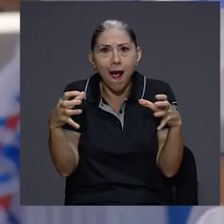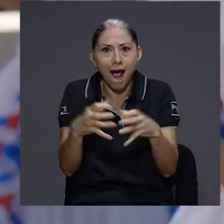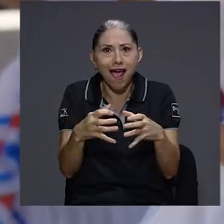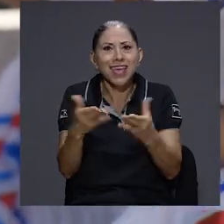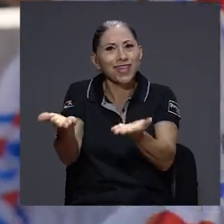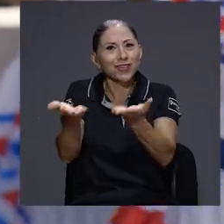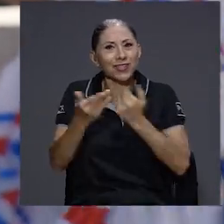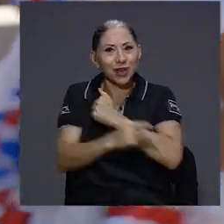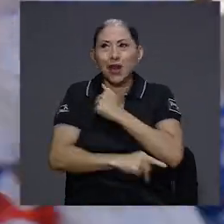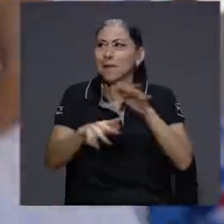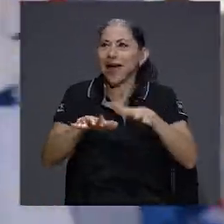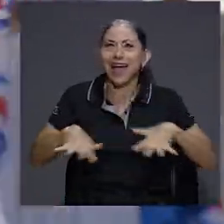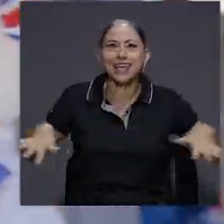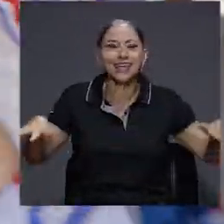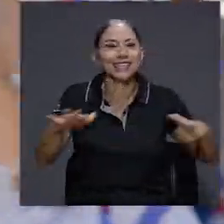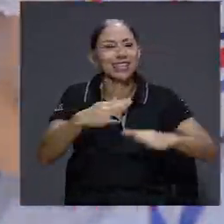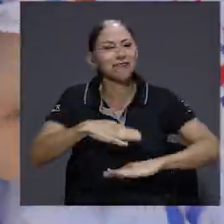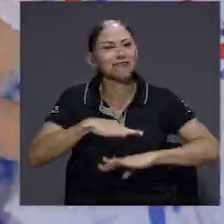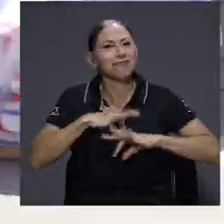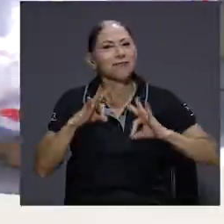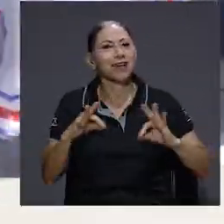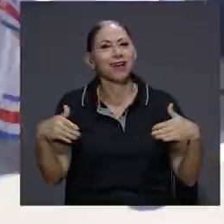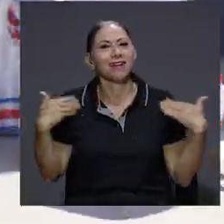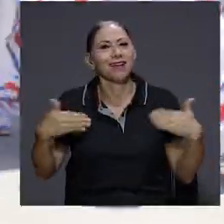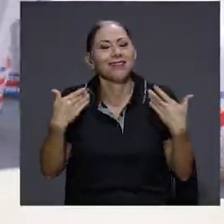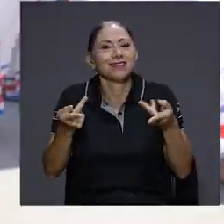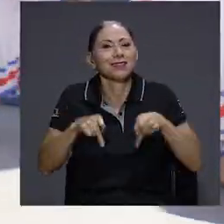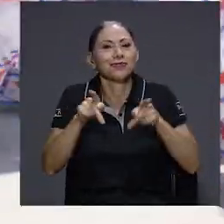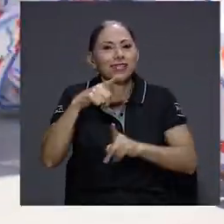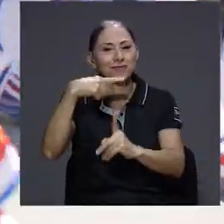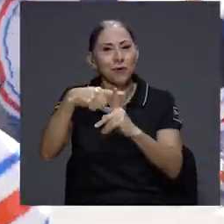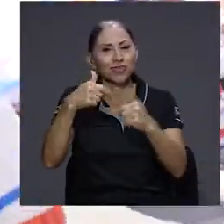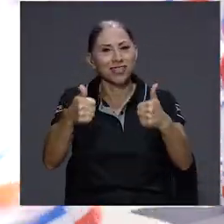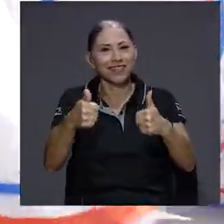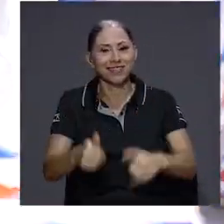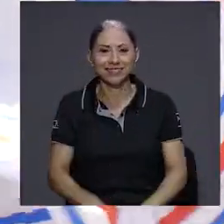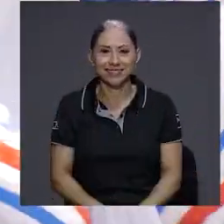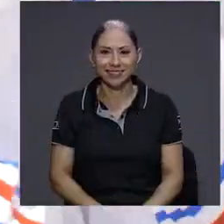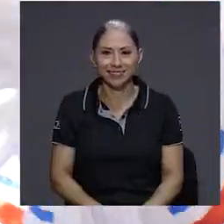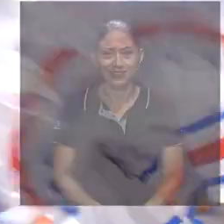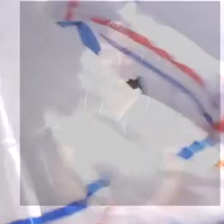patria en la que hoy nosotros gozamos con tanta alegría y tantas circunstancias positivas.